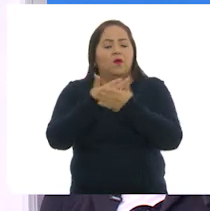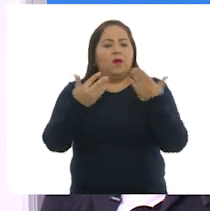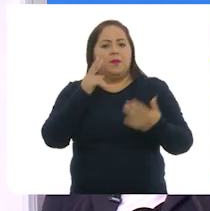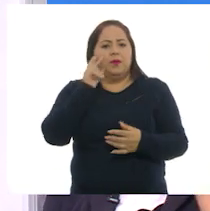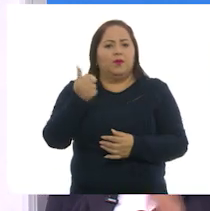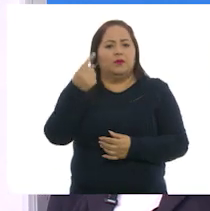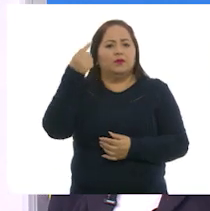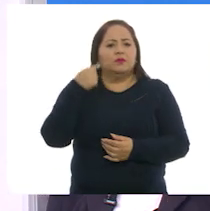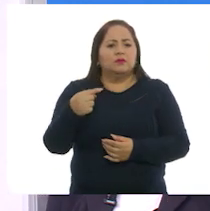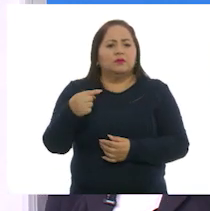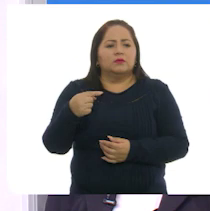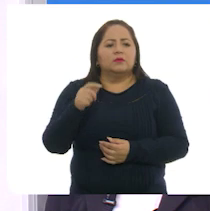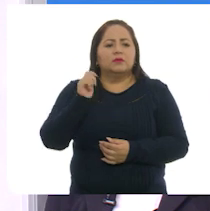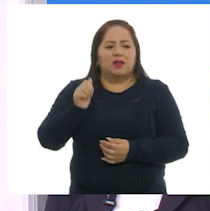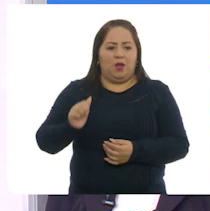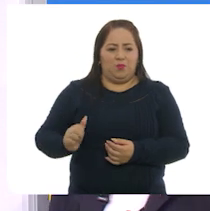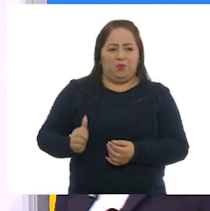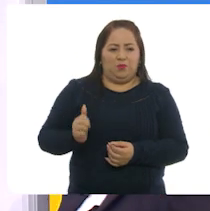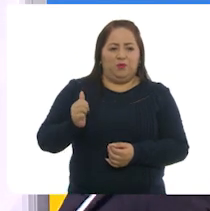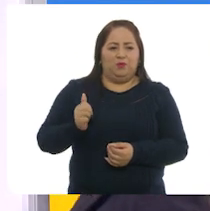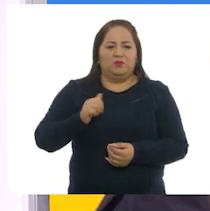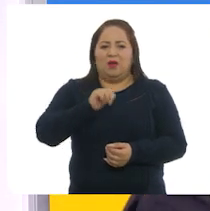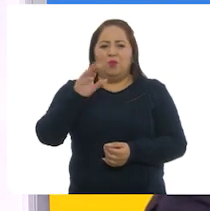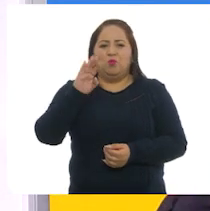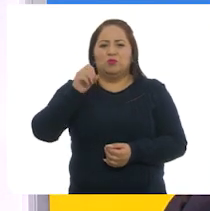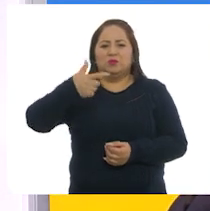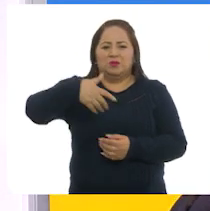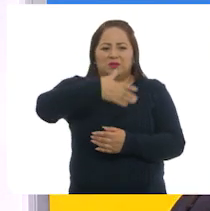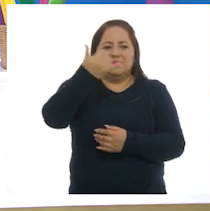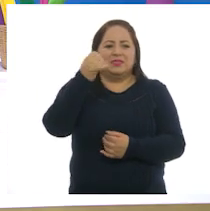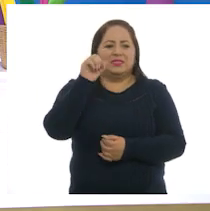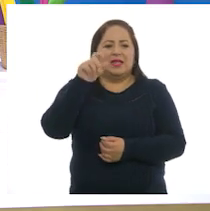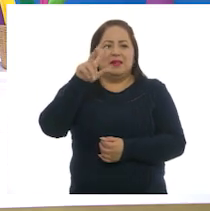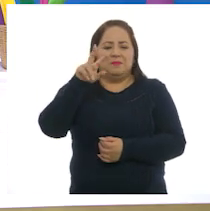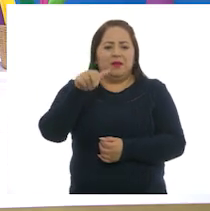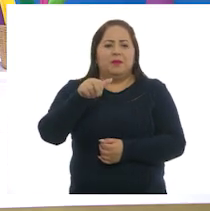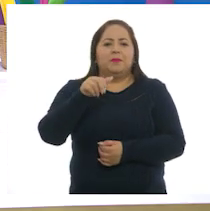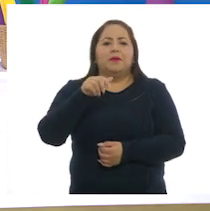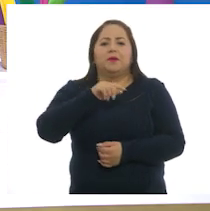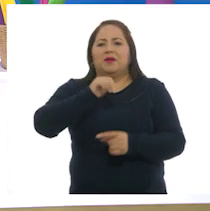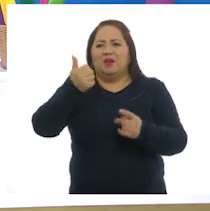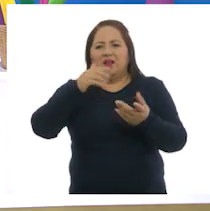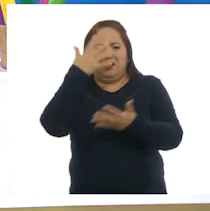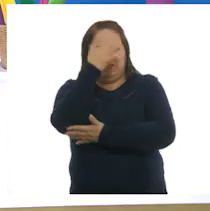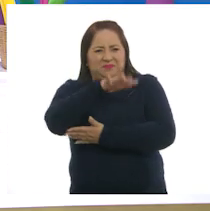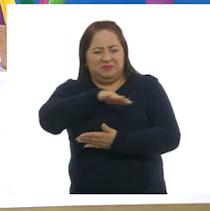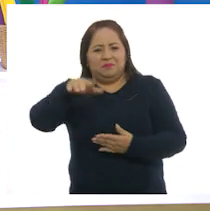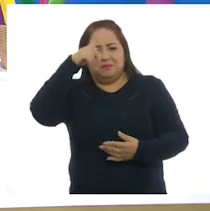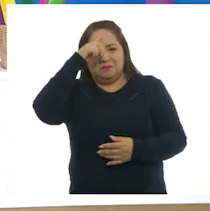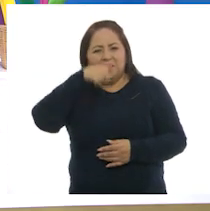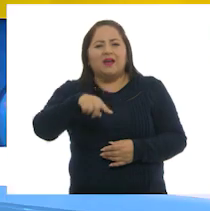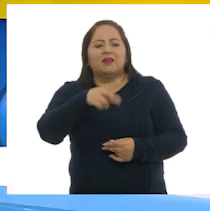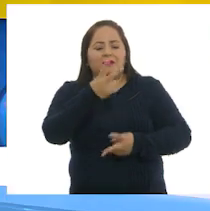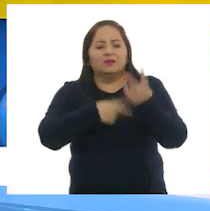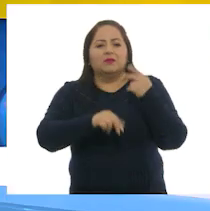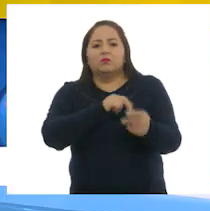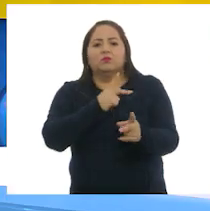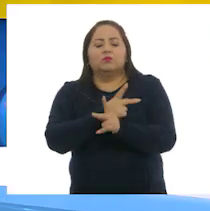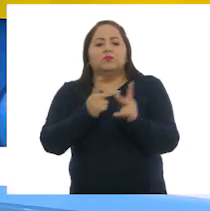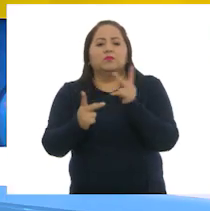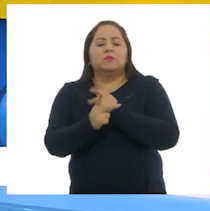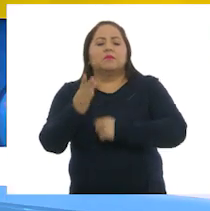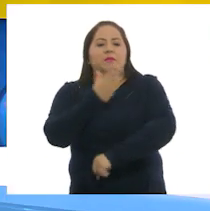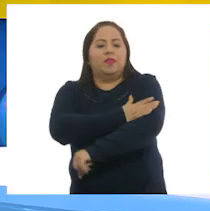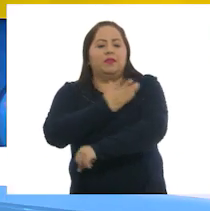la siguiente. Dice, es el aprovechamiento de los bosques y selvas matorrales para la obtención de productos